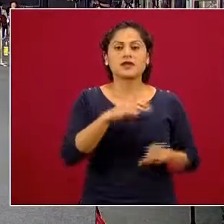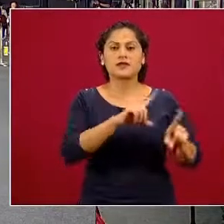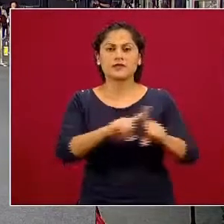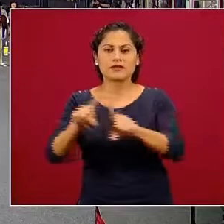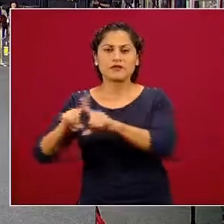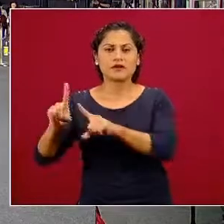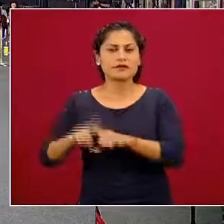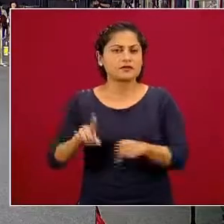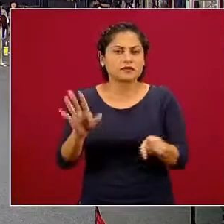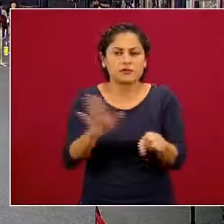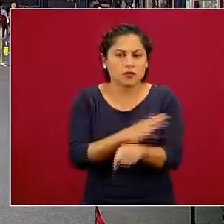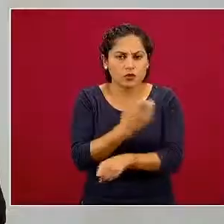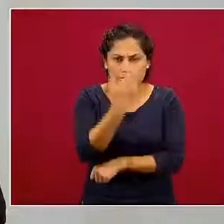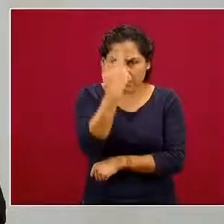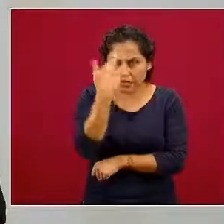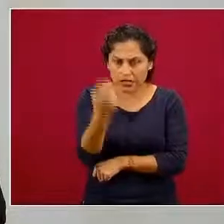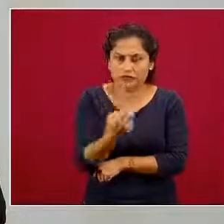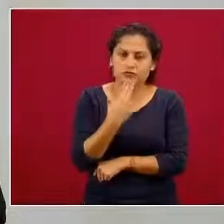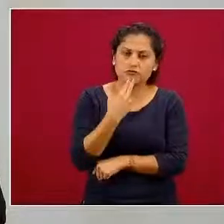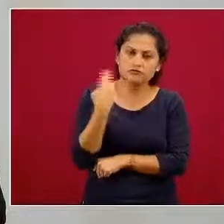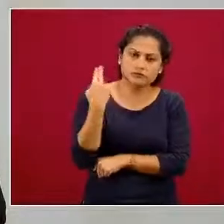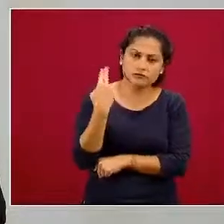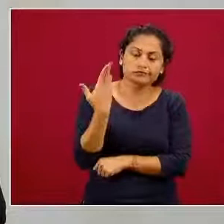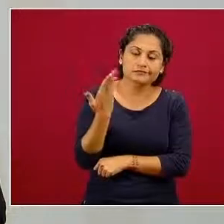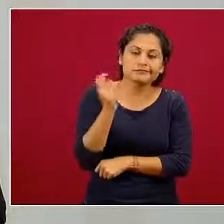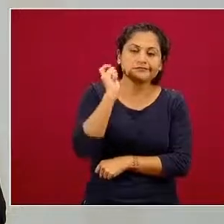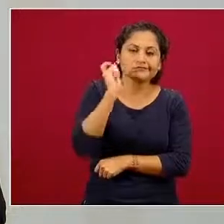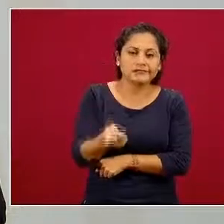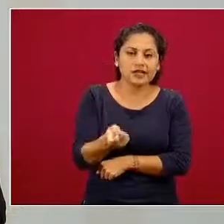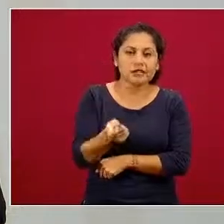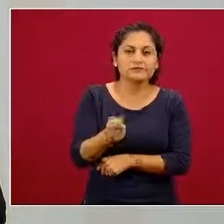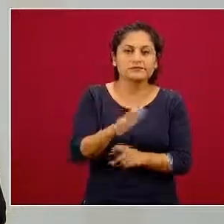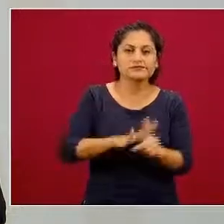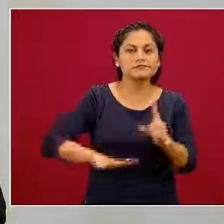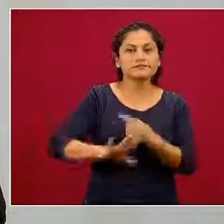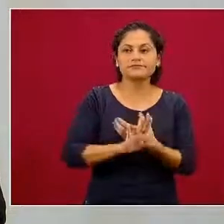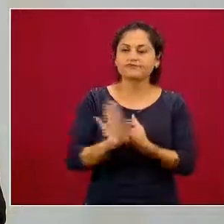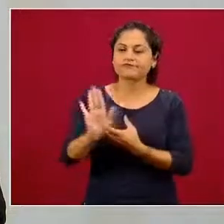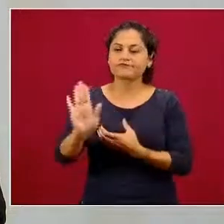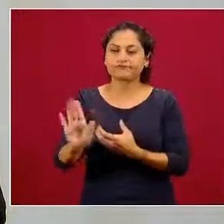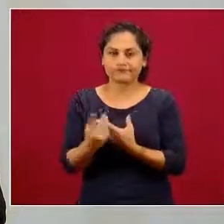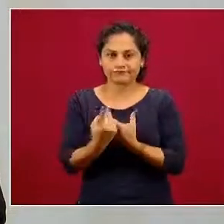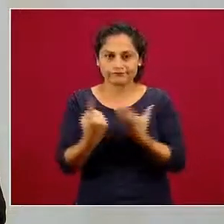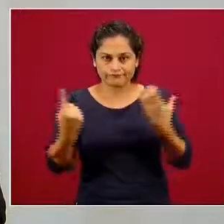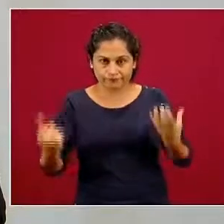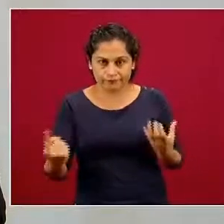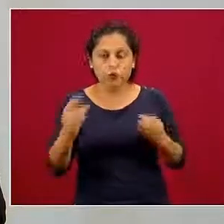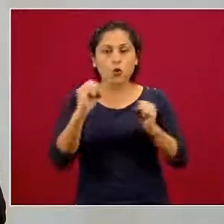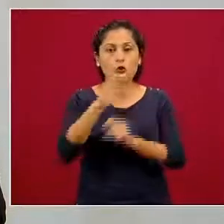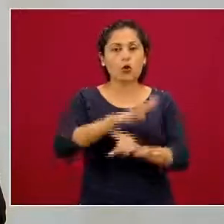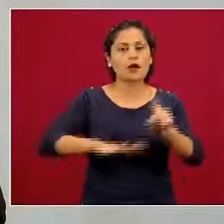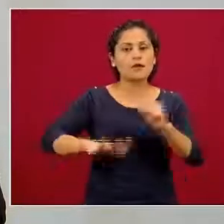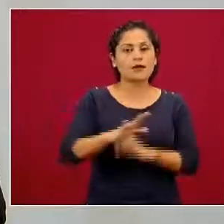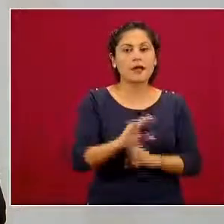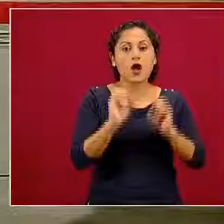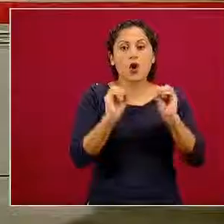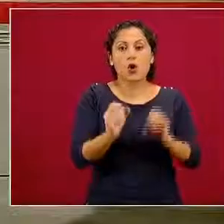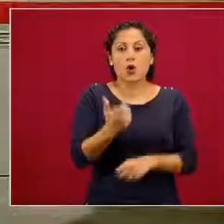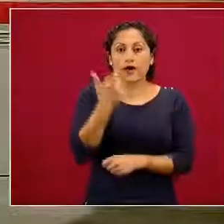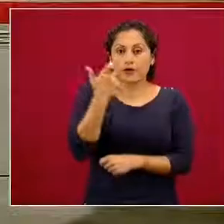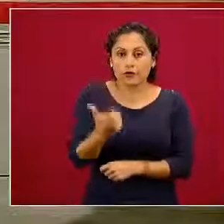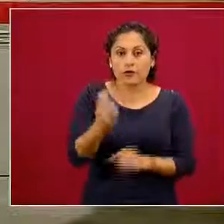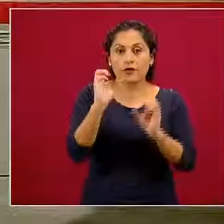Entre ellos, la falta de cohesión social, factores ambientales, económicos e